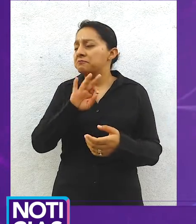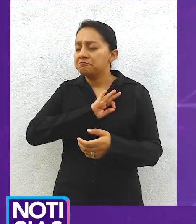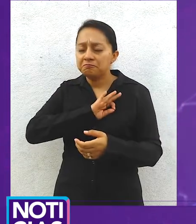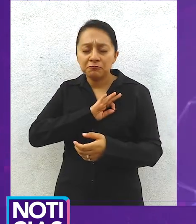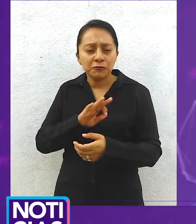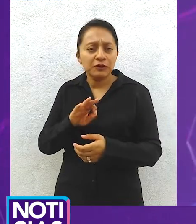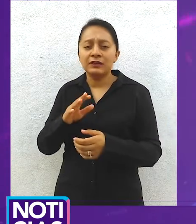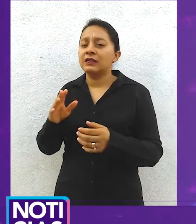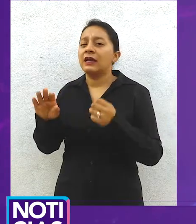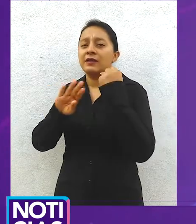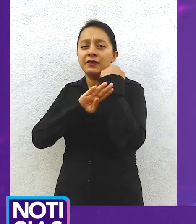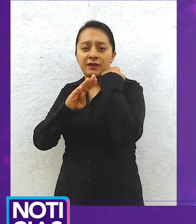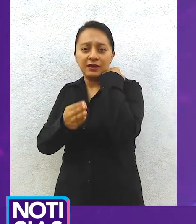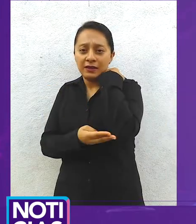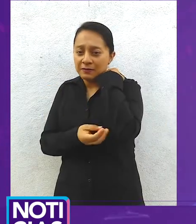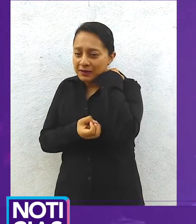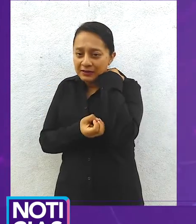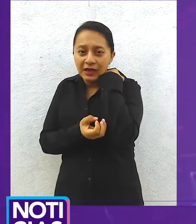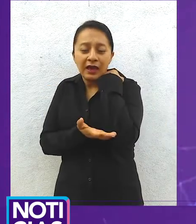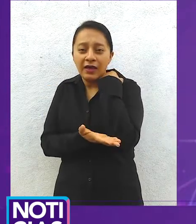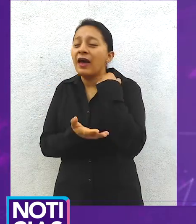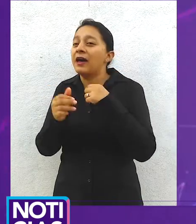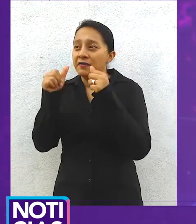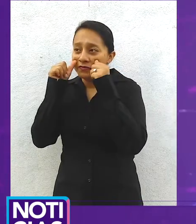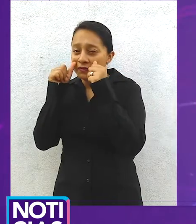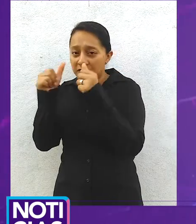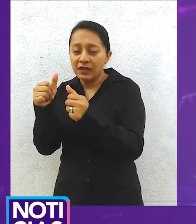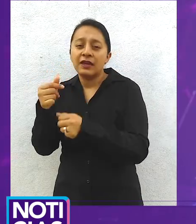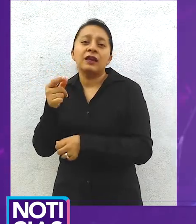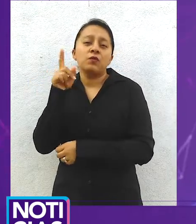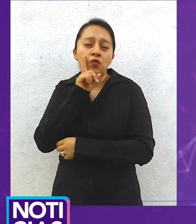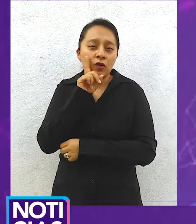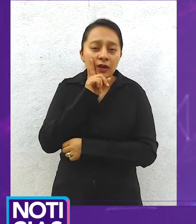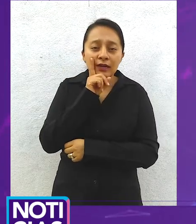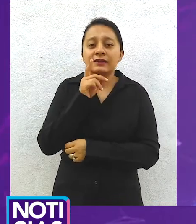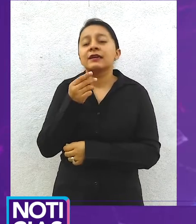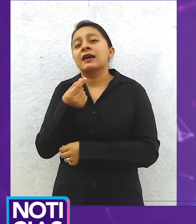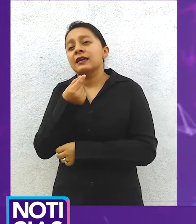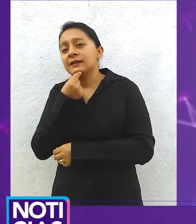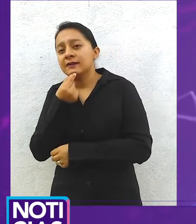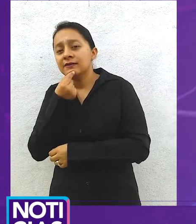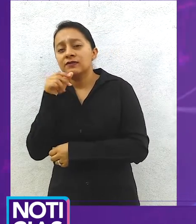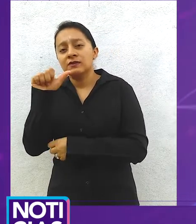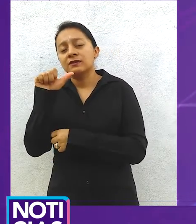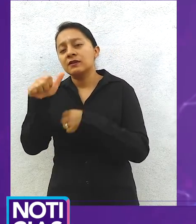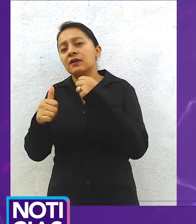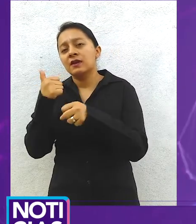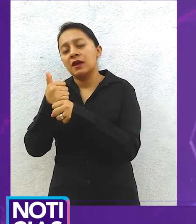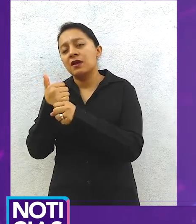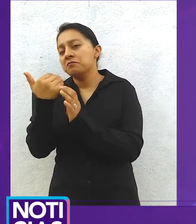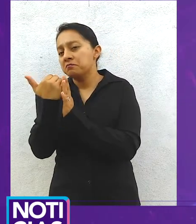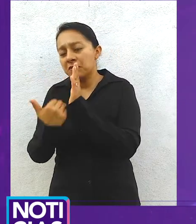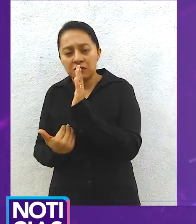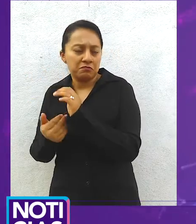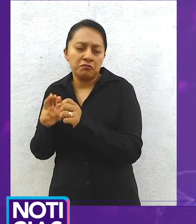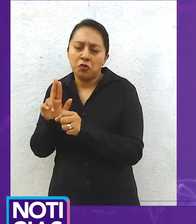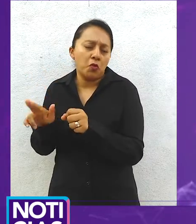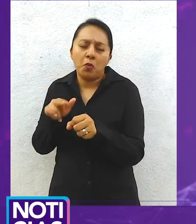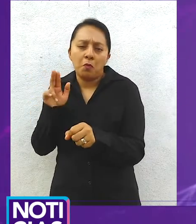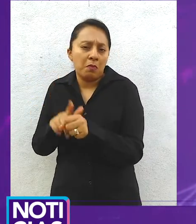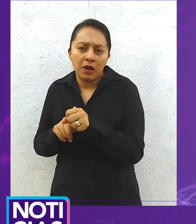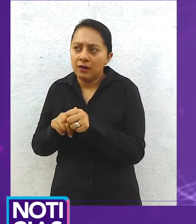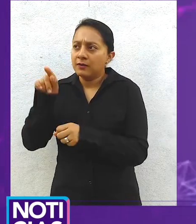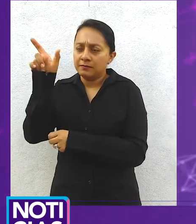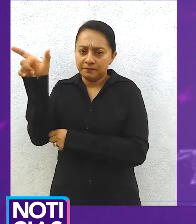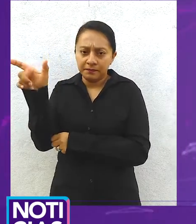menores de 16 años, como se realizaba normalmente. El servicio de quimioterapia propio de esta unidad seguirá